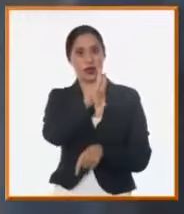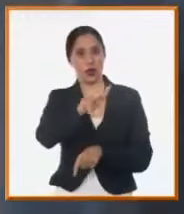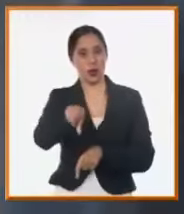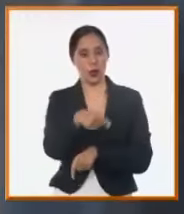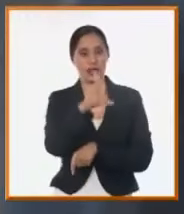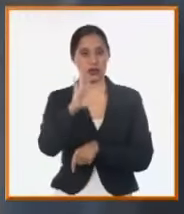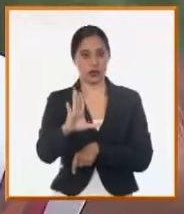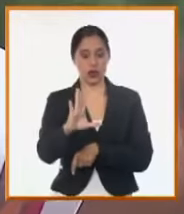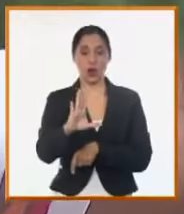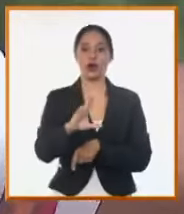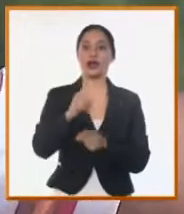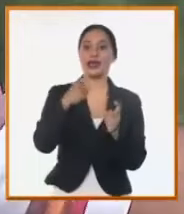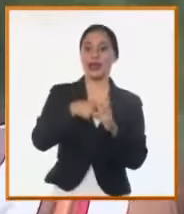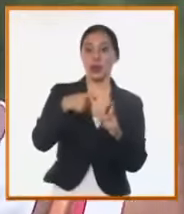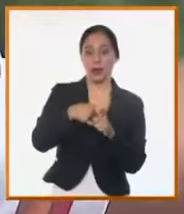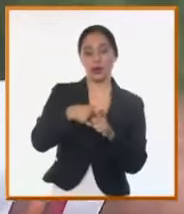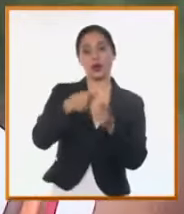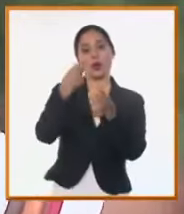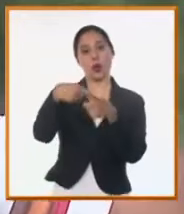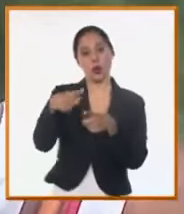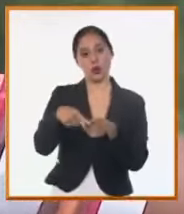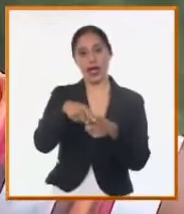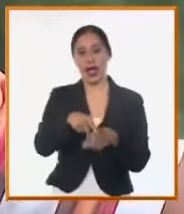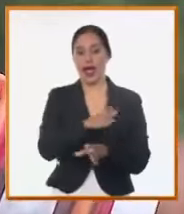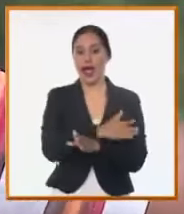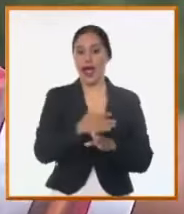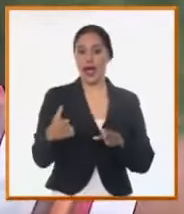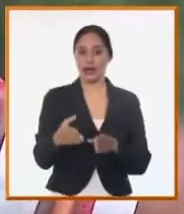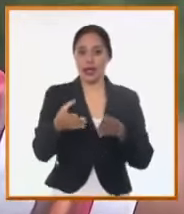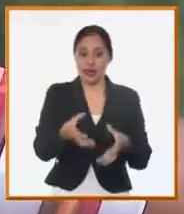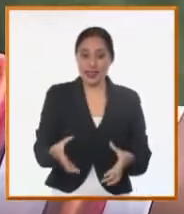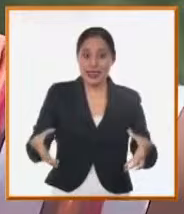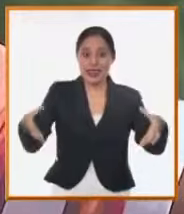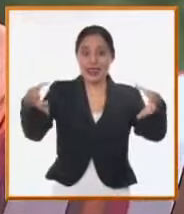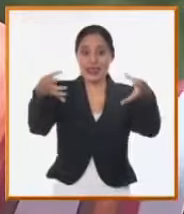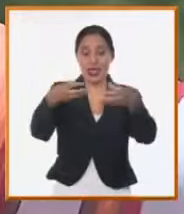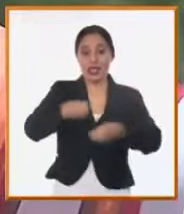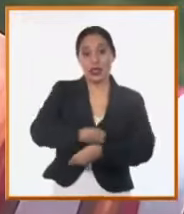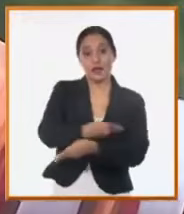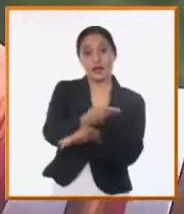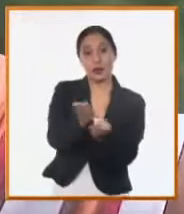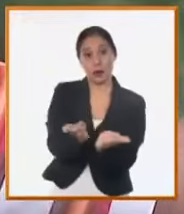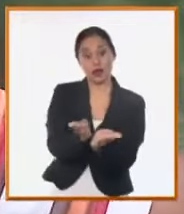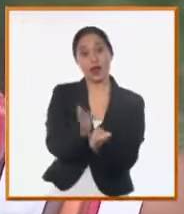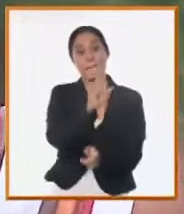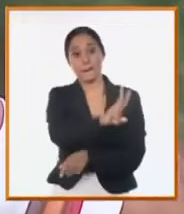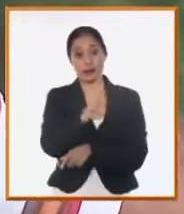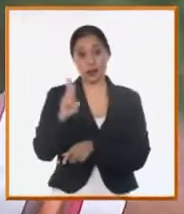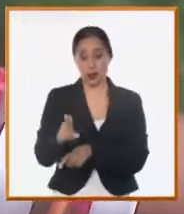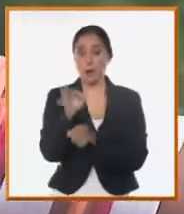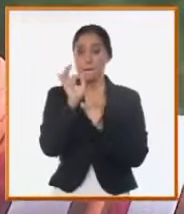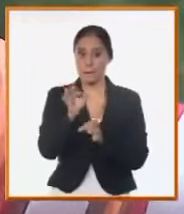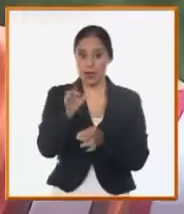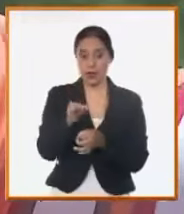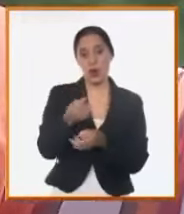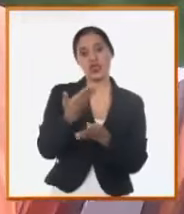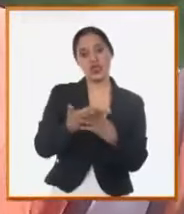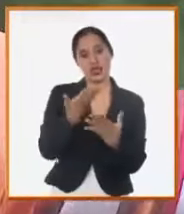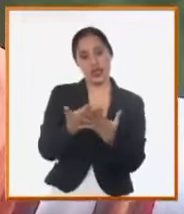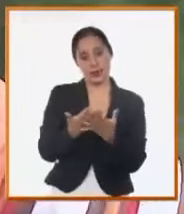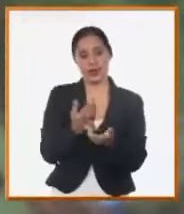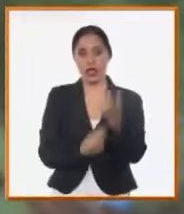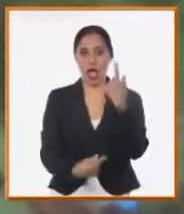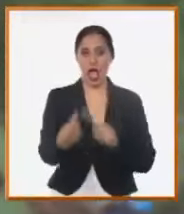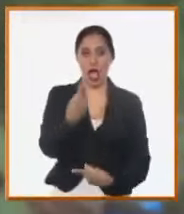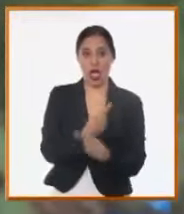kilómetros hasta llegar a la batería del tanque donde se realizarán 22 entregas a